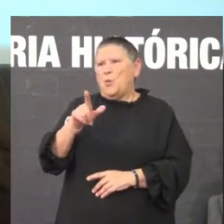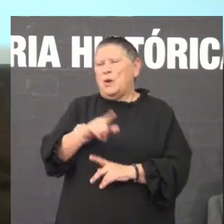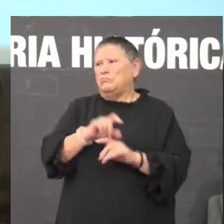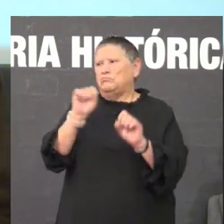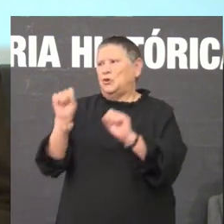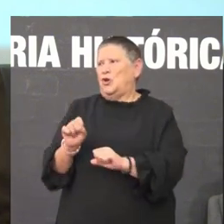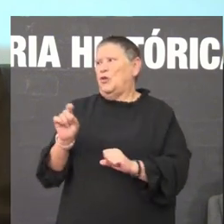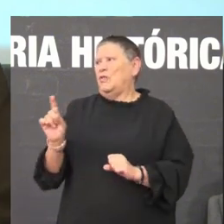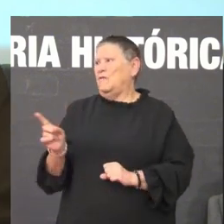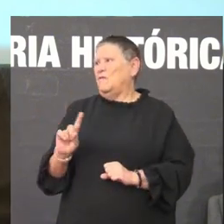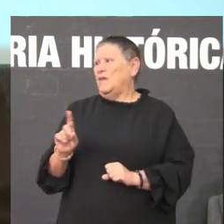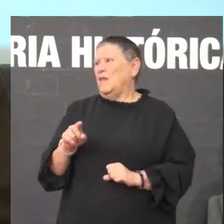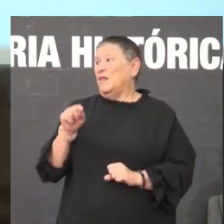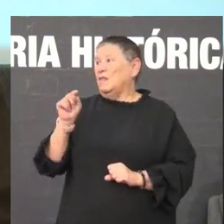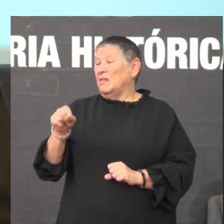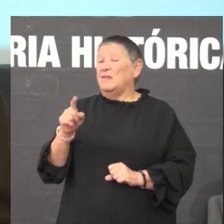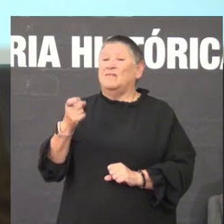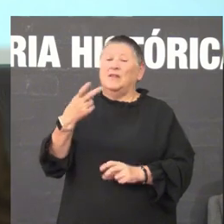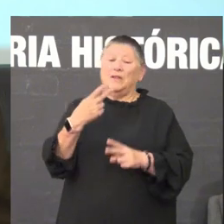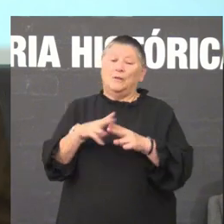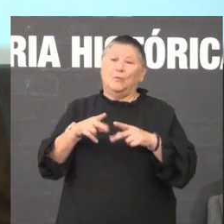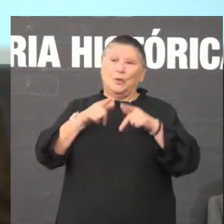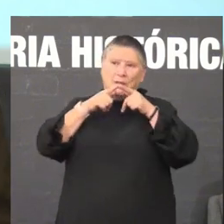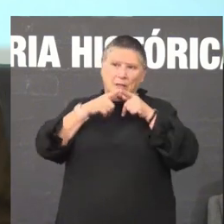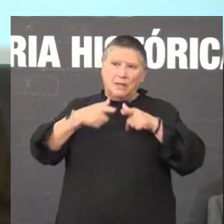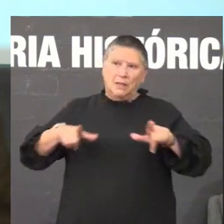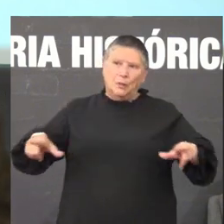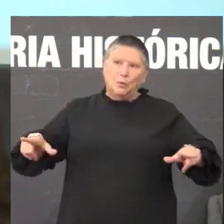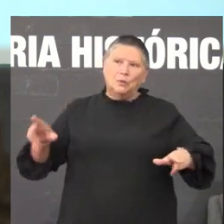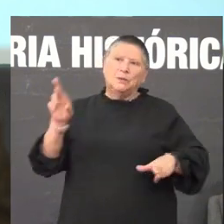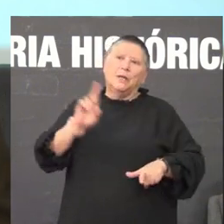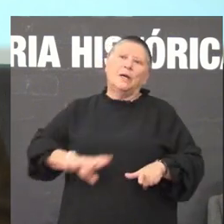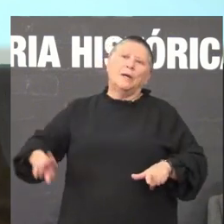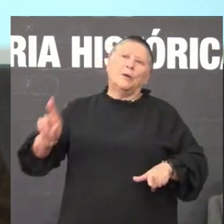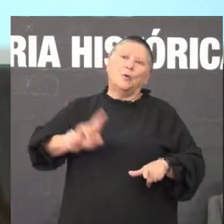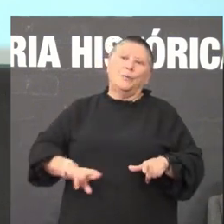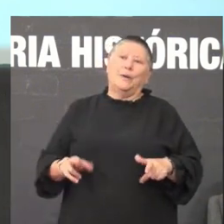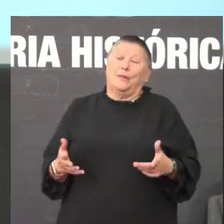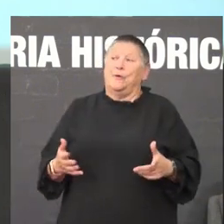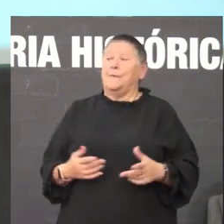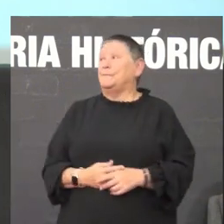por onde se debe comenzar unha política lingüística de recuperación eu